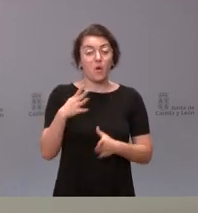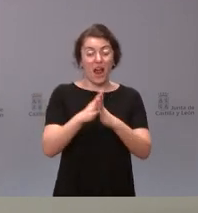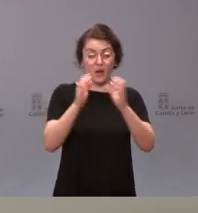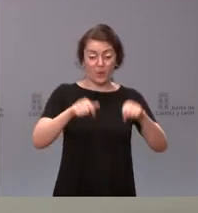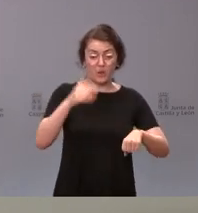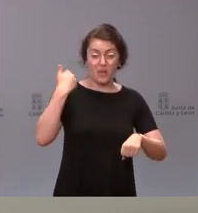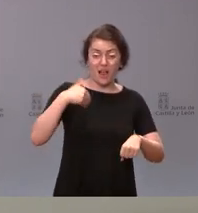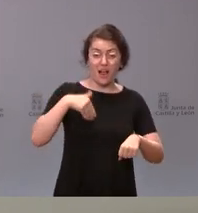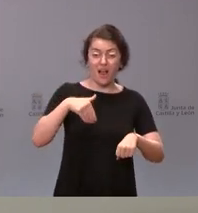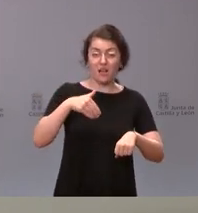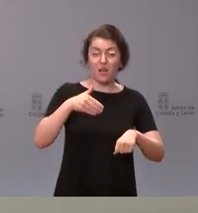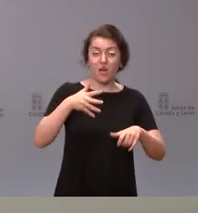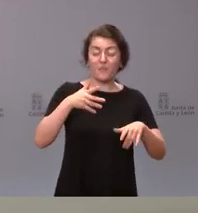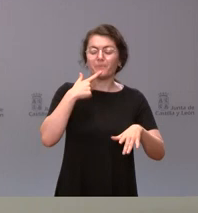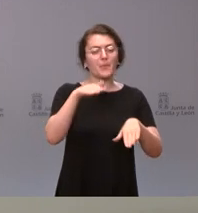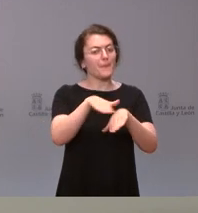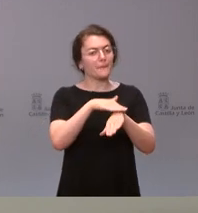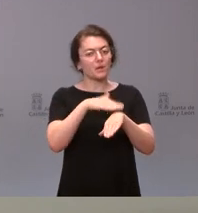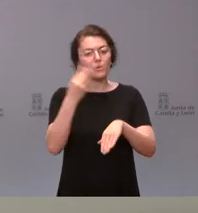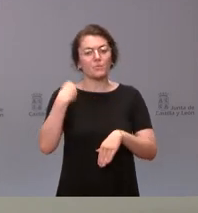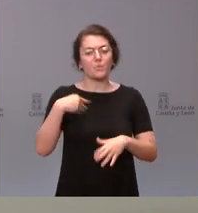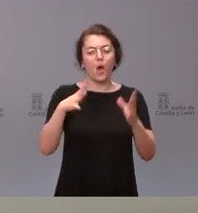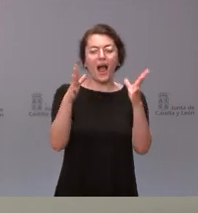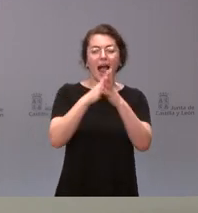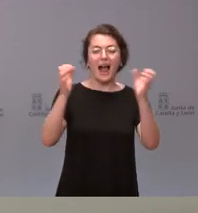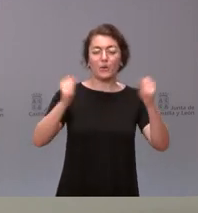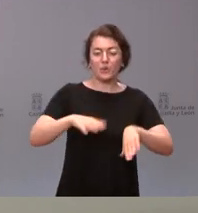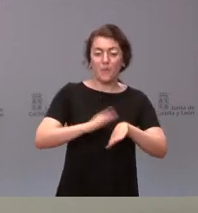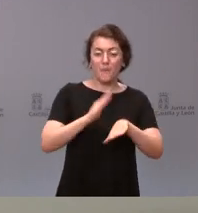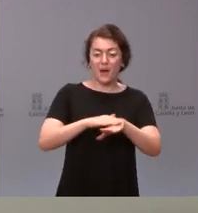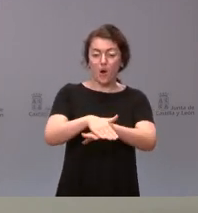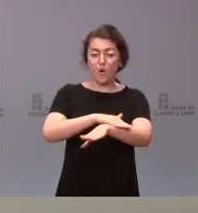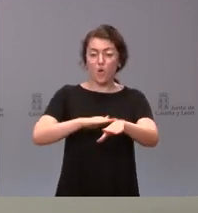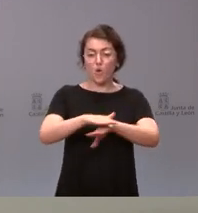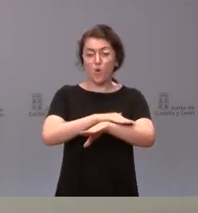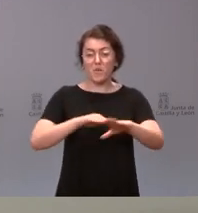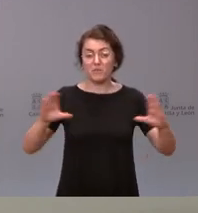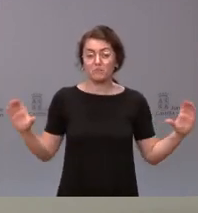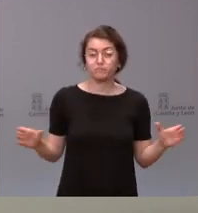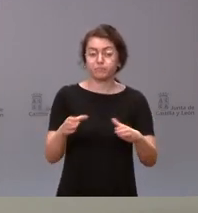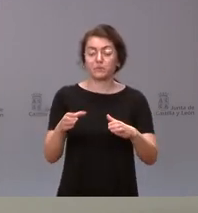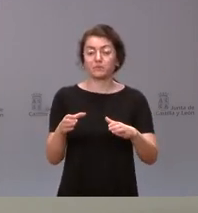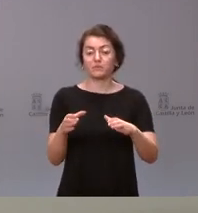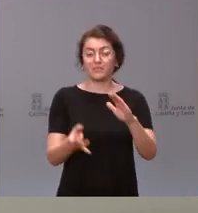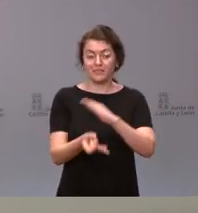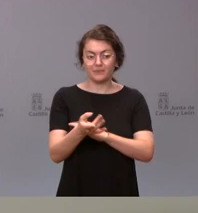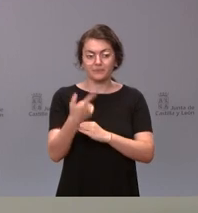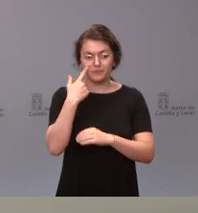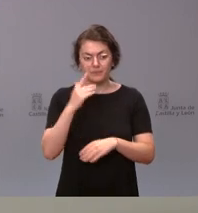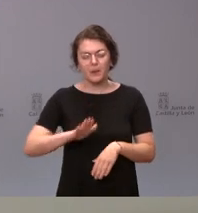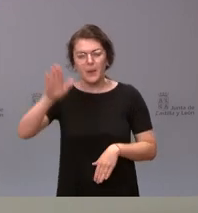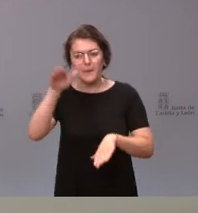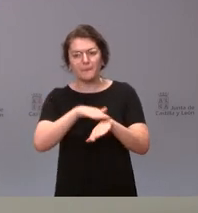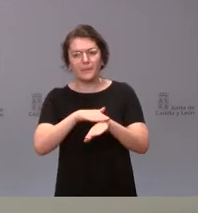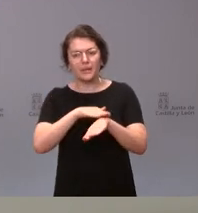de Gobierno, perdón, un acuerdo para la formación del Gobierno? ¿Qué? Sí, creo que tiene la